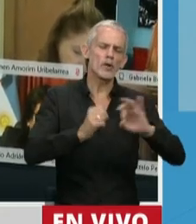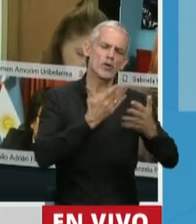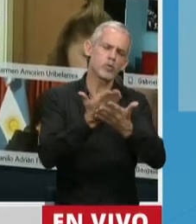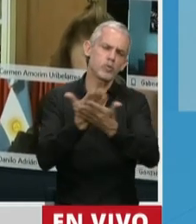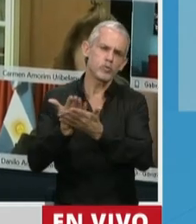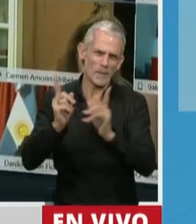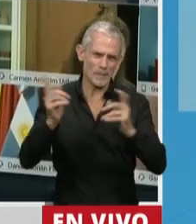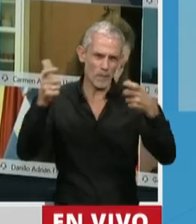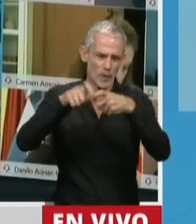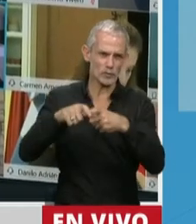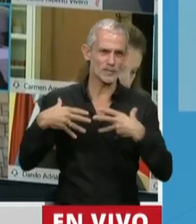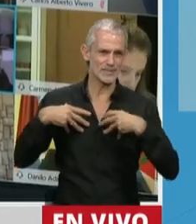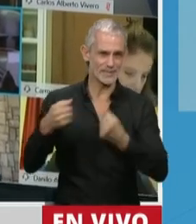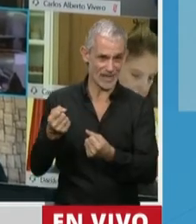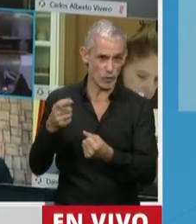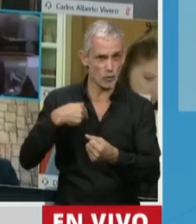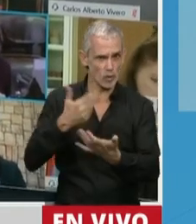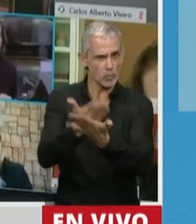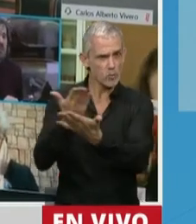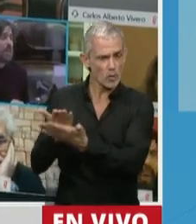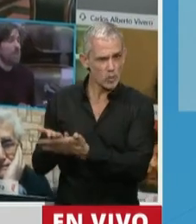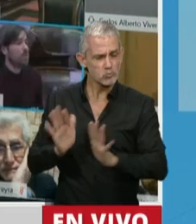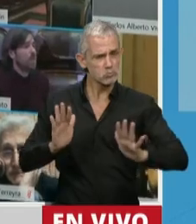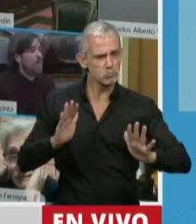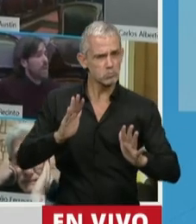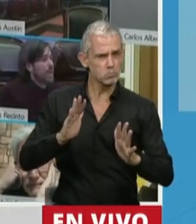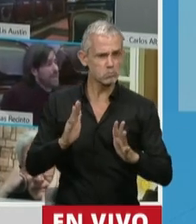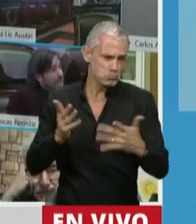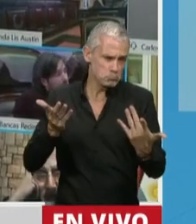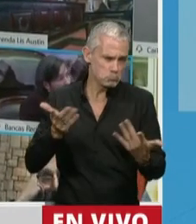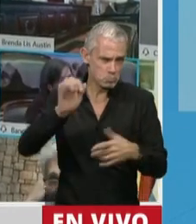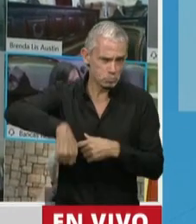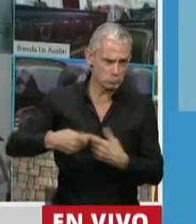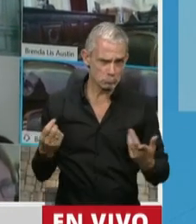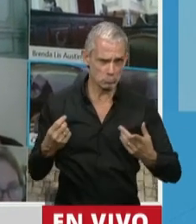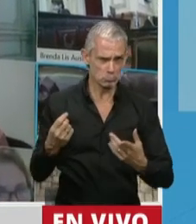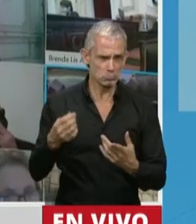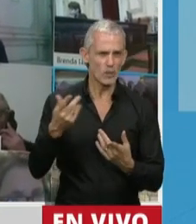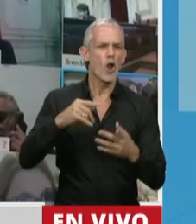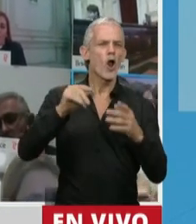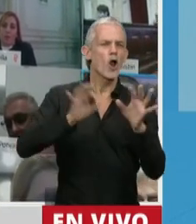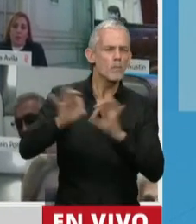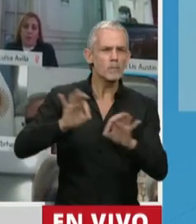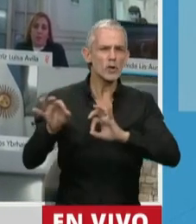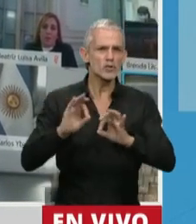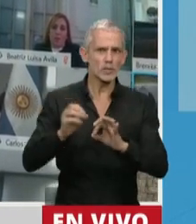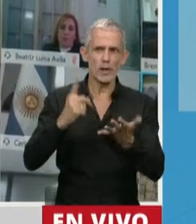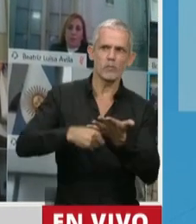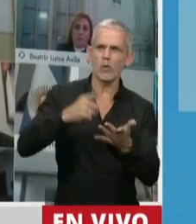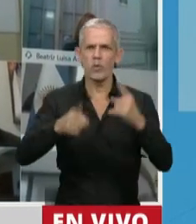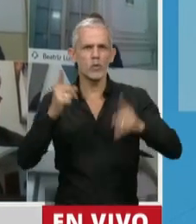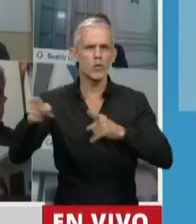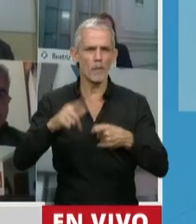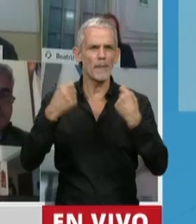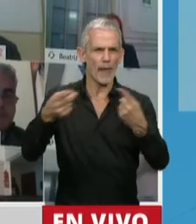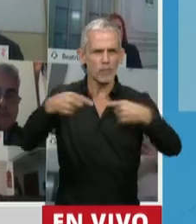plantea la Comisión de Salud que hemos presentado y que no se están poniendo a debate, a discusión con medidas concretas para que haya